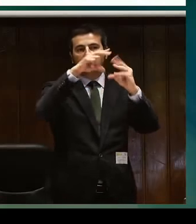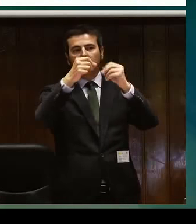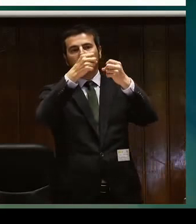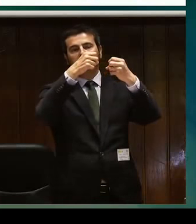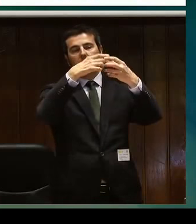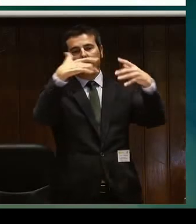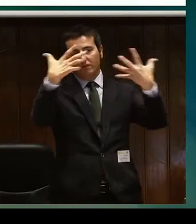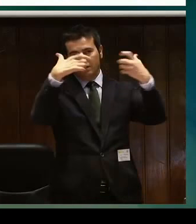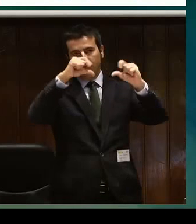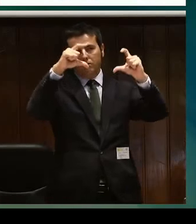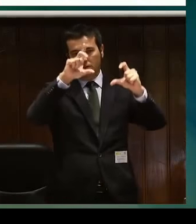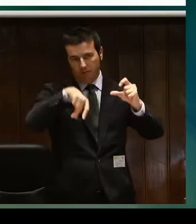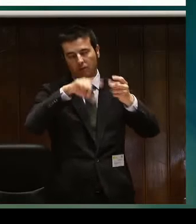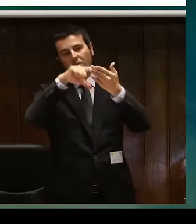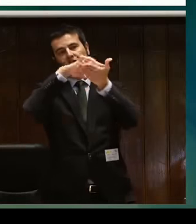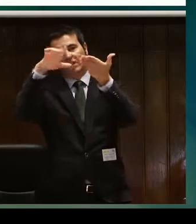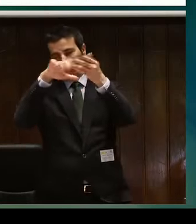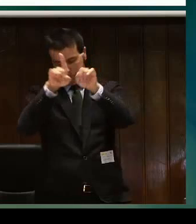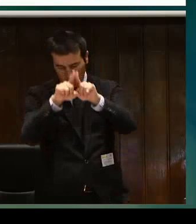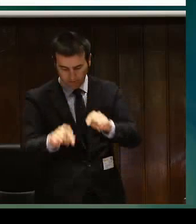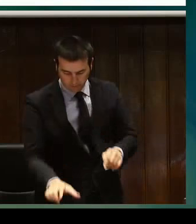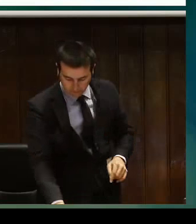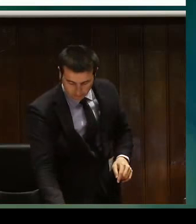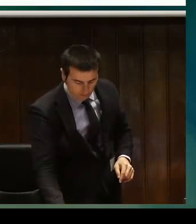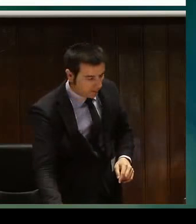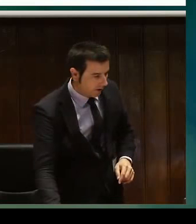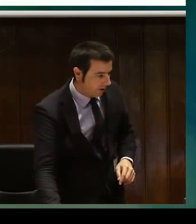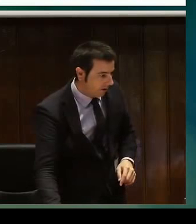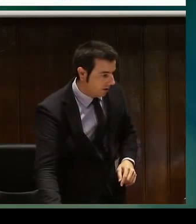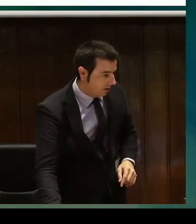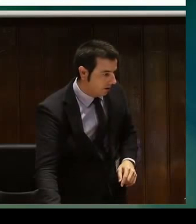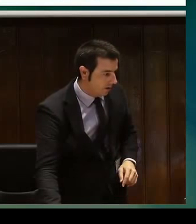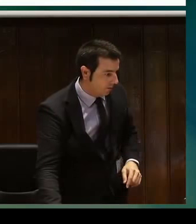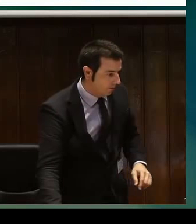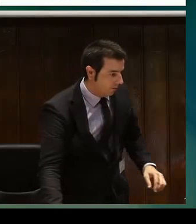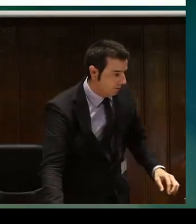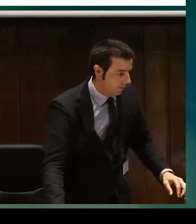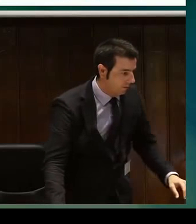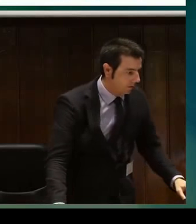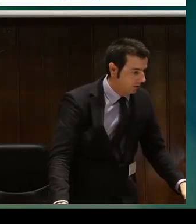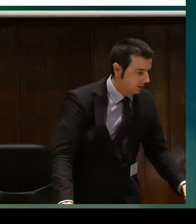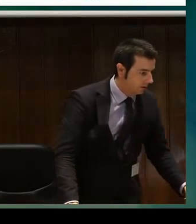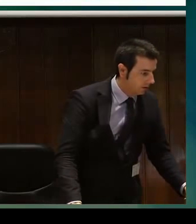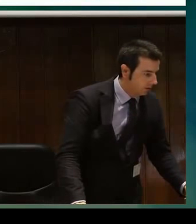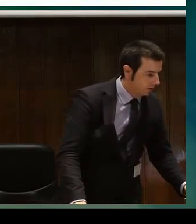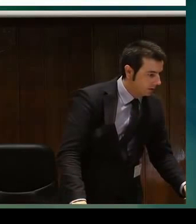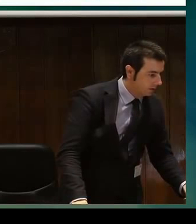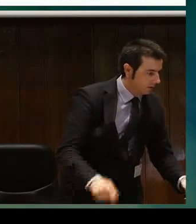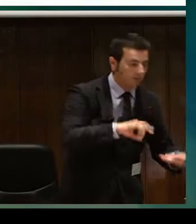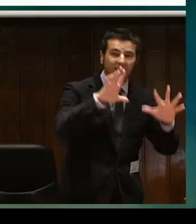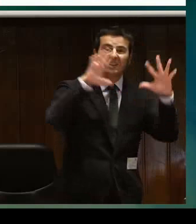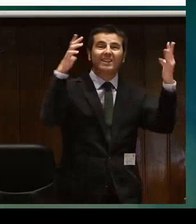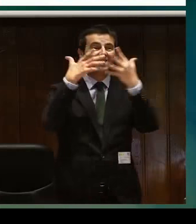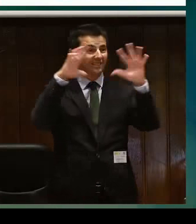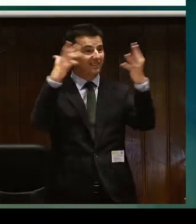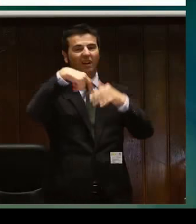directo, una conversación en tiempo directo y se puede utilizar de la misma manera que os he comentado antes, adaptando la pantalla o a través del